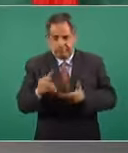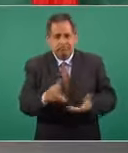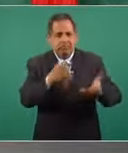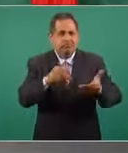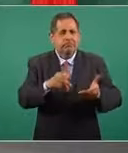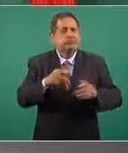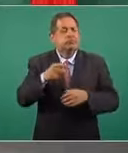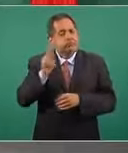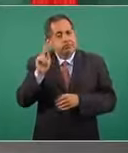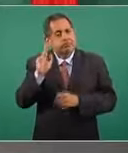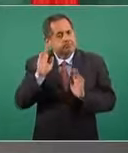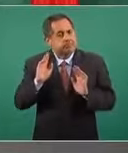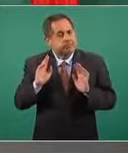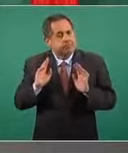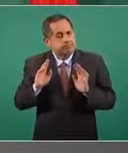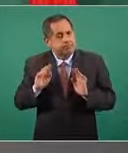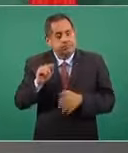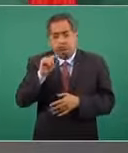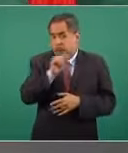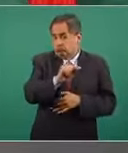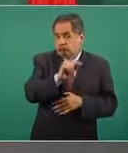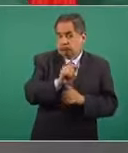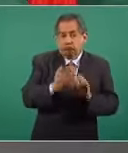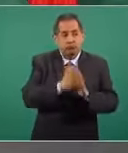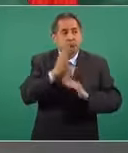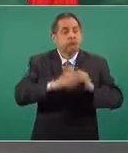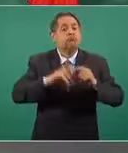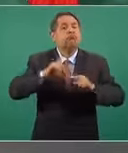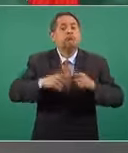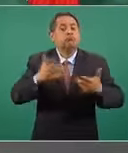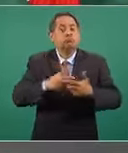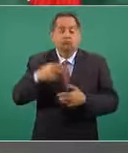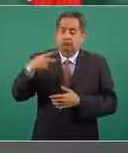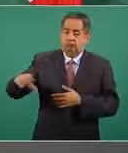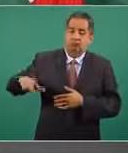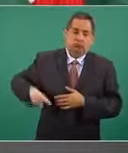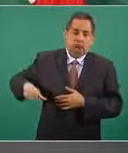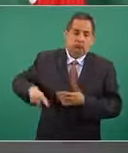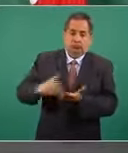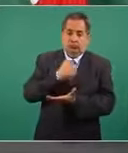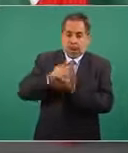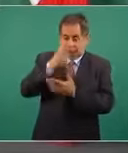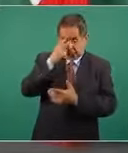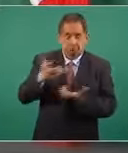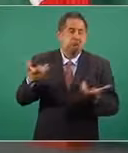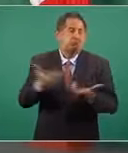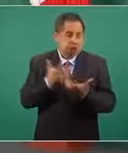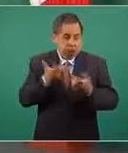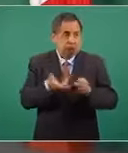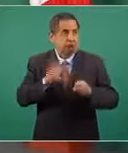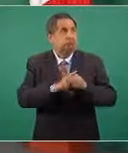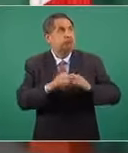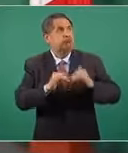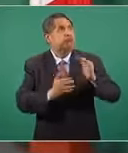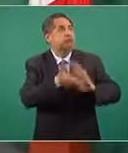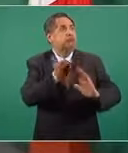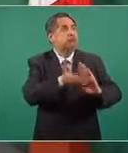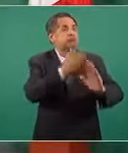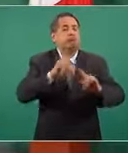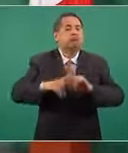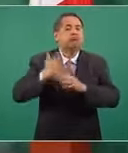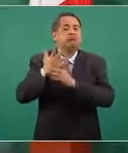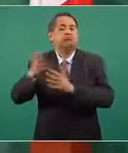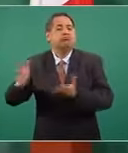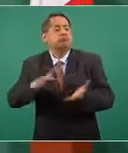Pero eso es una construcción del gobierno de la ciudad, es una obra del gobierno de la ciudad, impulsada por la jefa de gobierno,